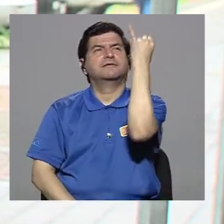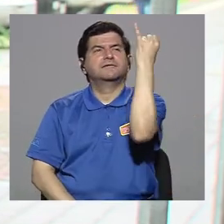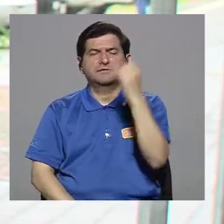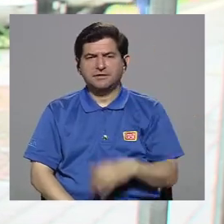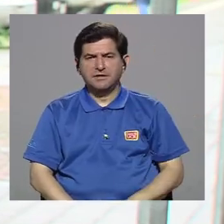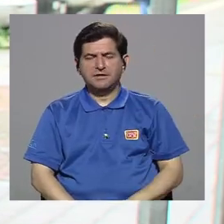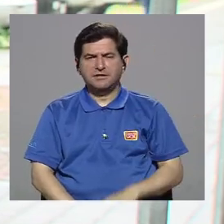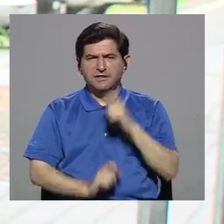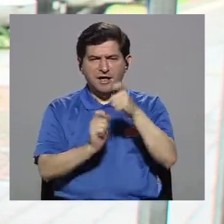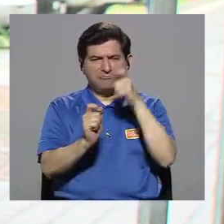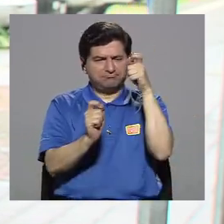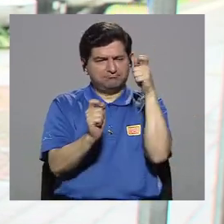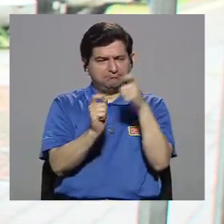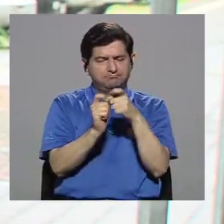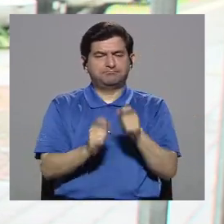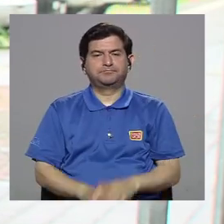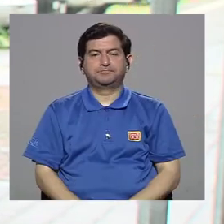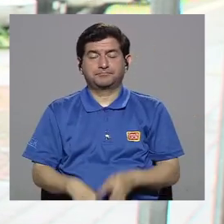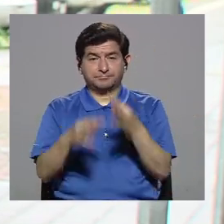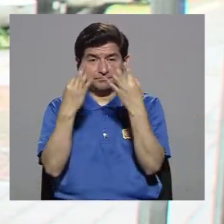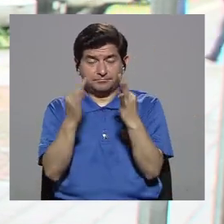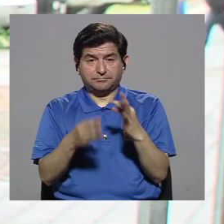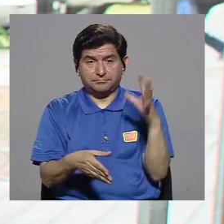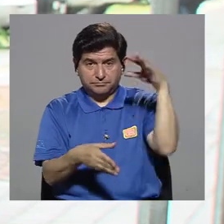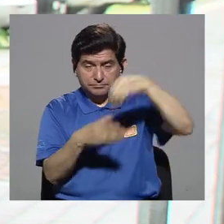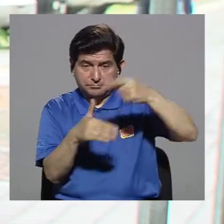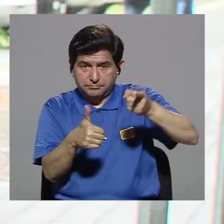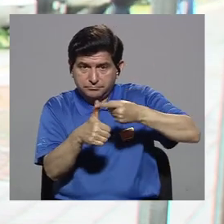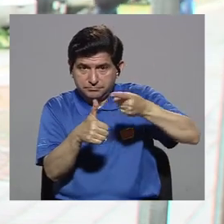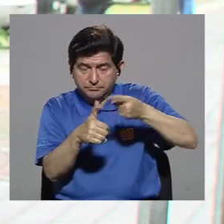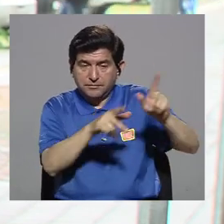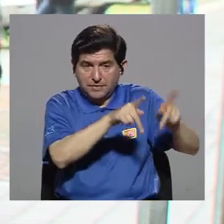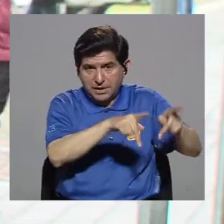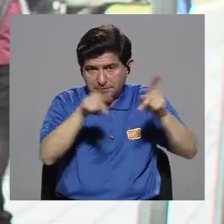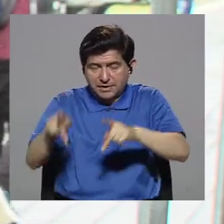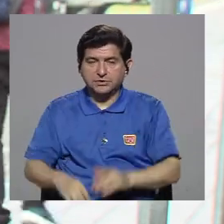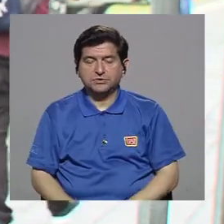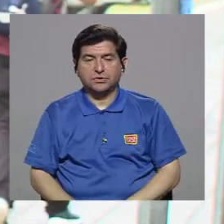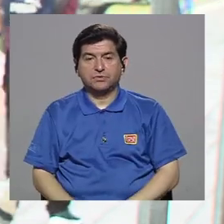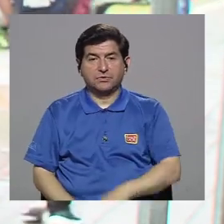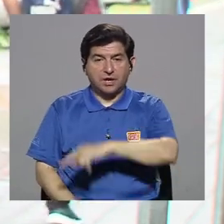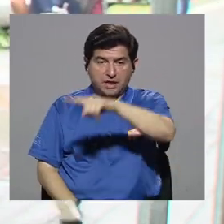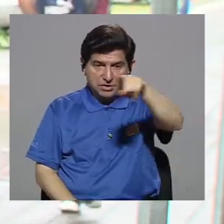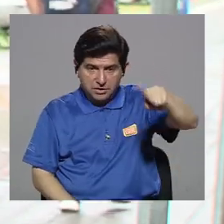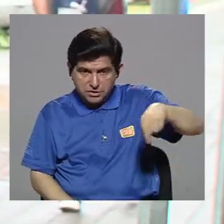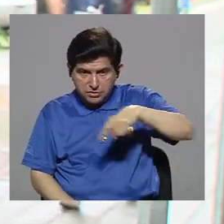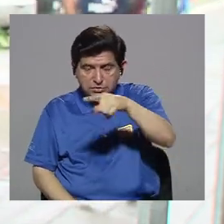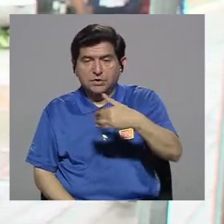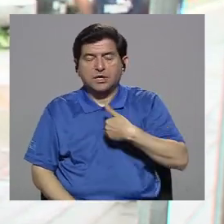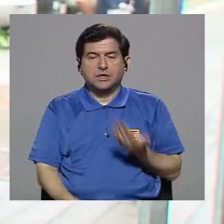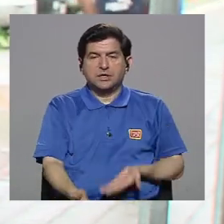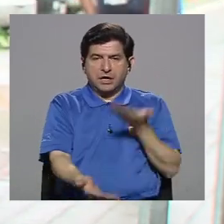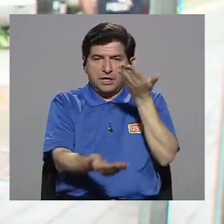era una iniciativa muy puntual que se encaminó a involucrar en primer lugar a las personas, generar con ellas